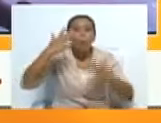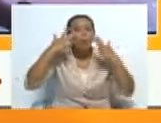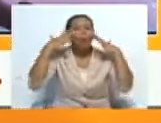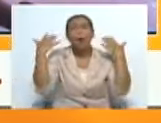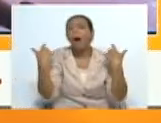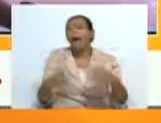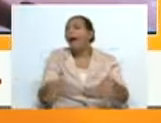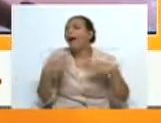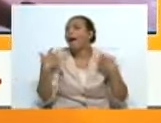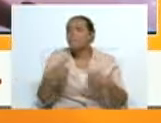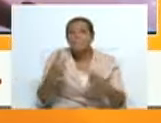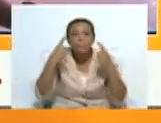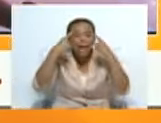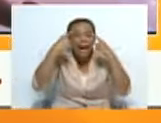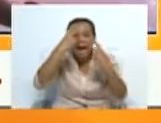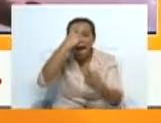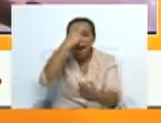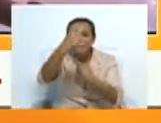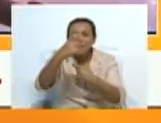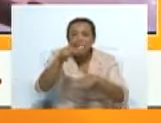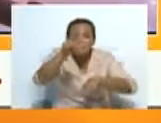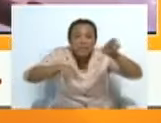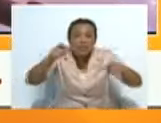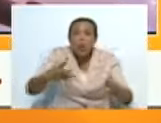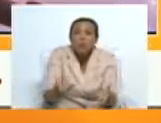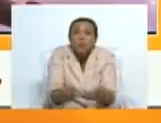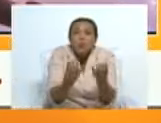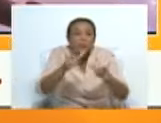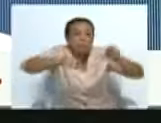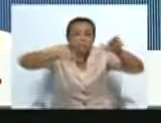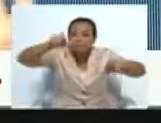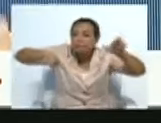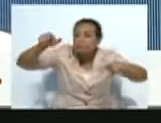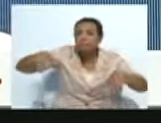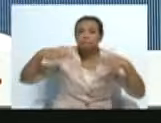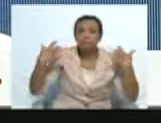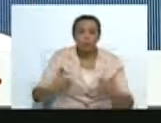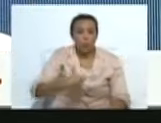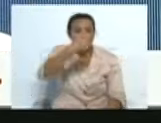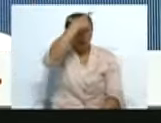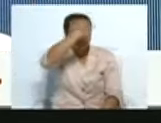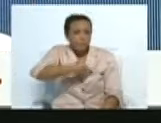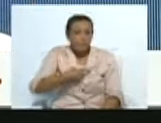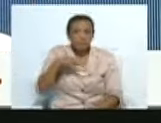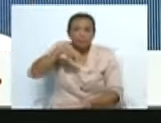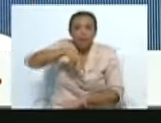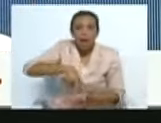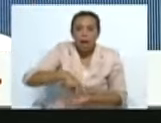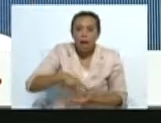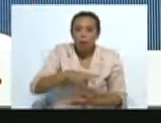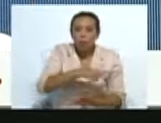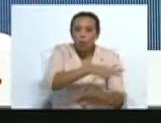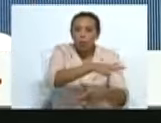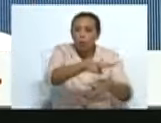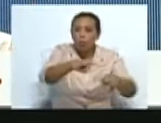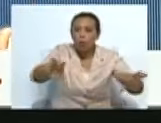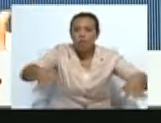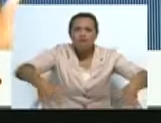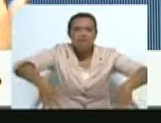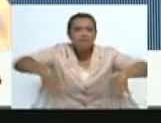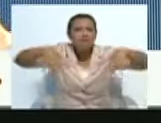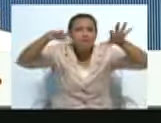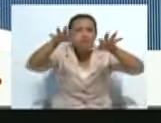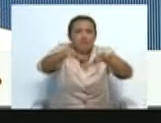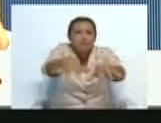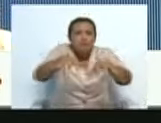imágenes y recuerdos muy fuertes, con un hombre que subí al escenario al final de la función y me dijo, esta es